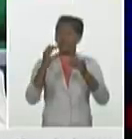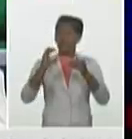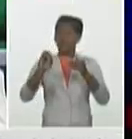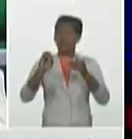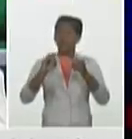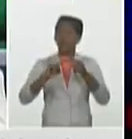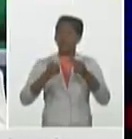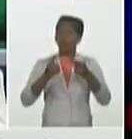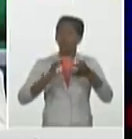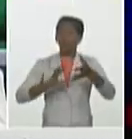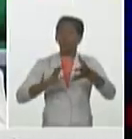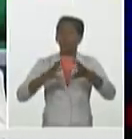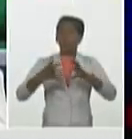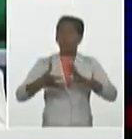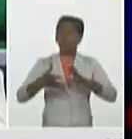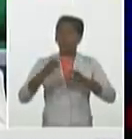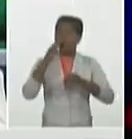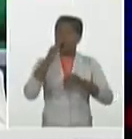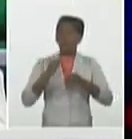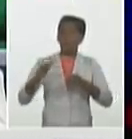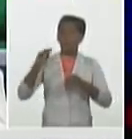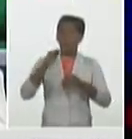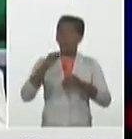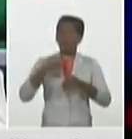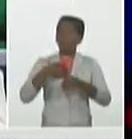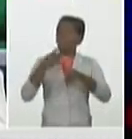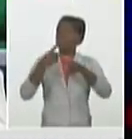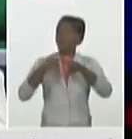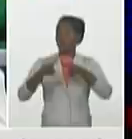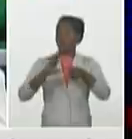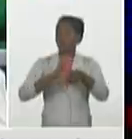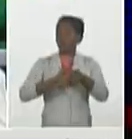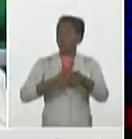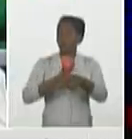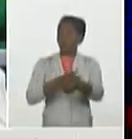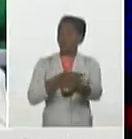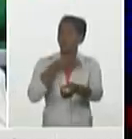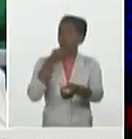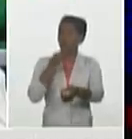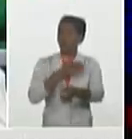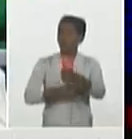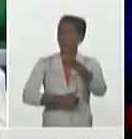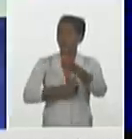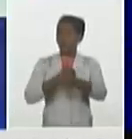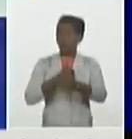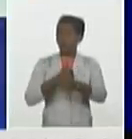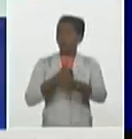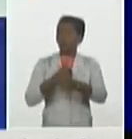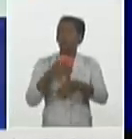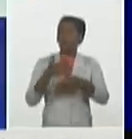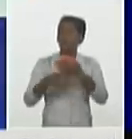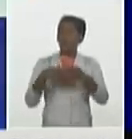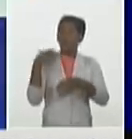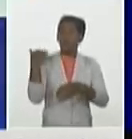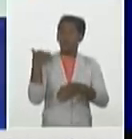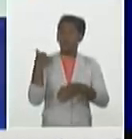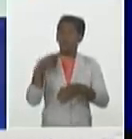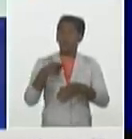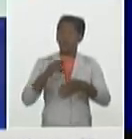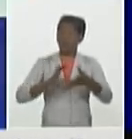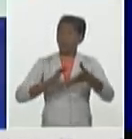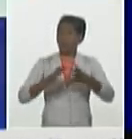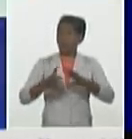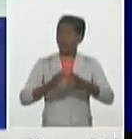que realmente tenemos que seguir o por lo menos proteger el gráfico de los casos pediátricos evidencia